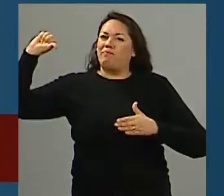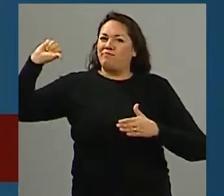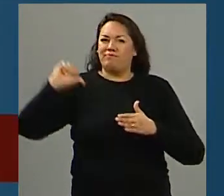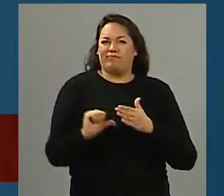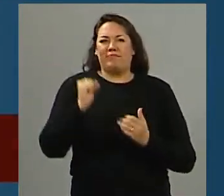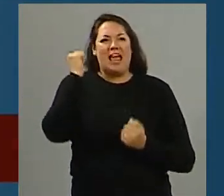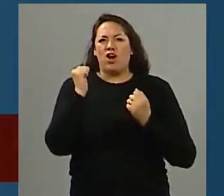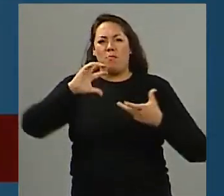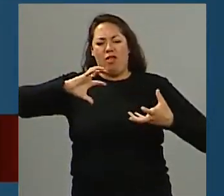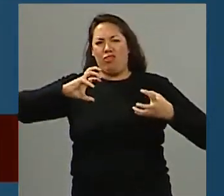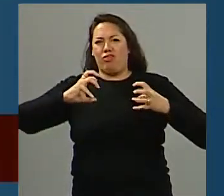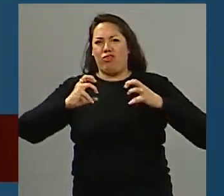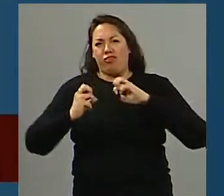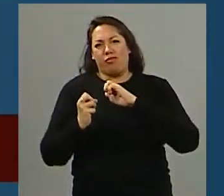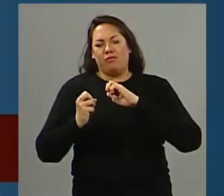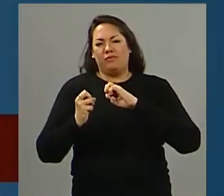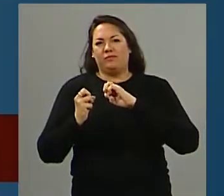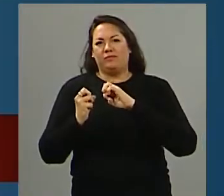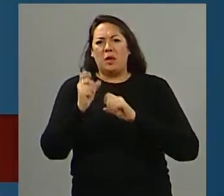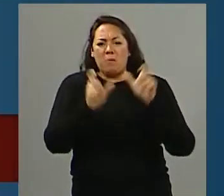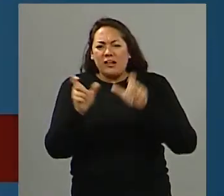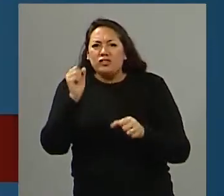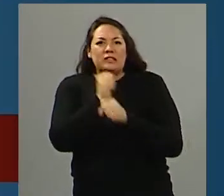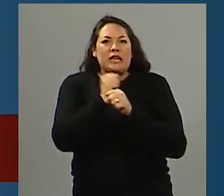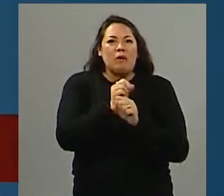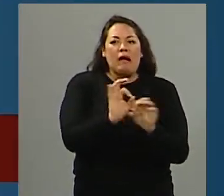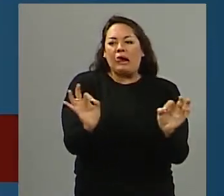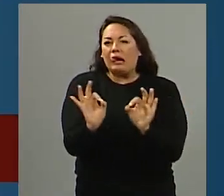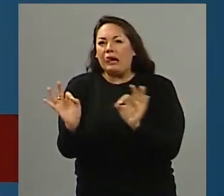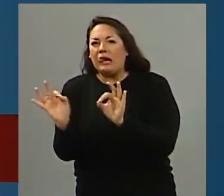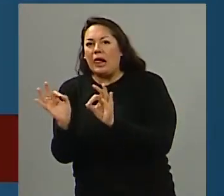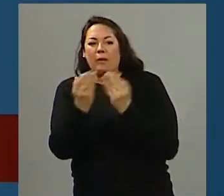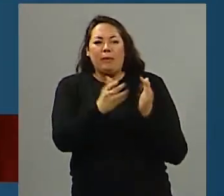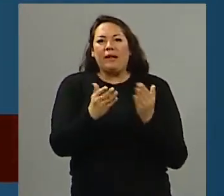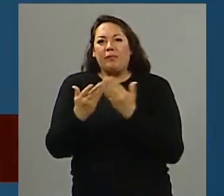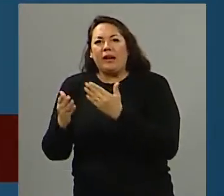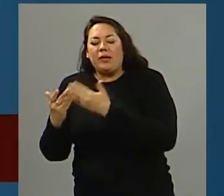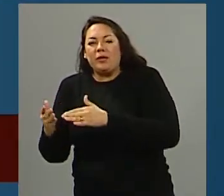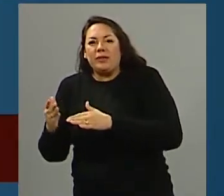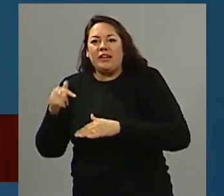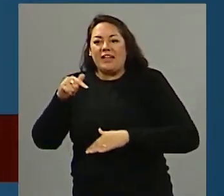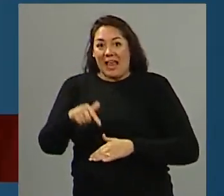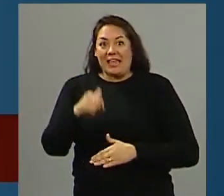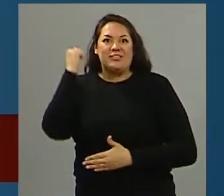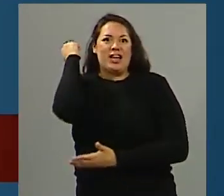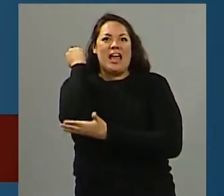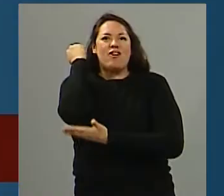derrumbó la economía de este país. De hecho, muchos dejaron de trabajar, hubo un problema realmente grande. Bueno, eso fue justamente